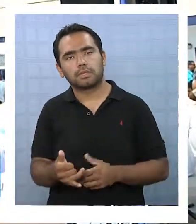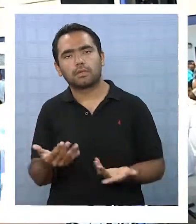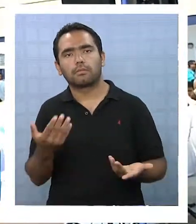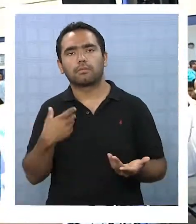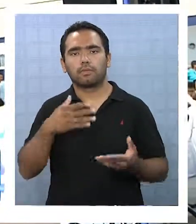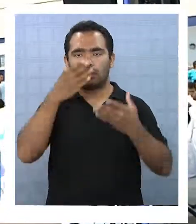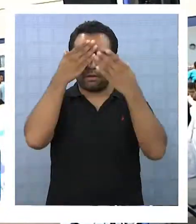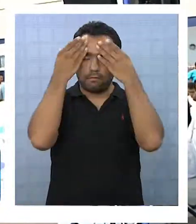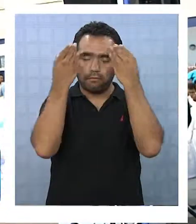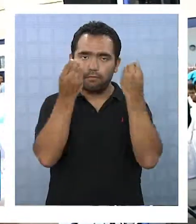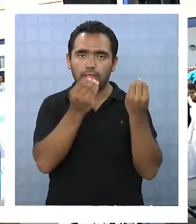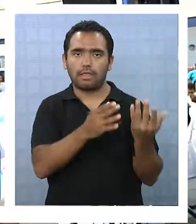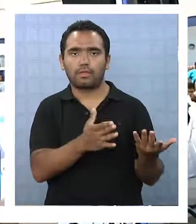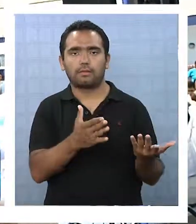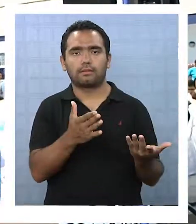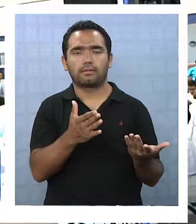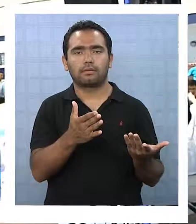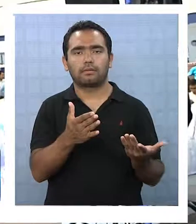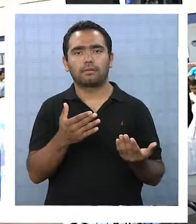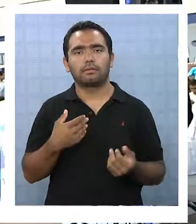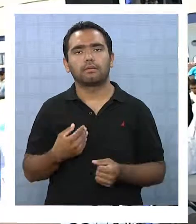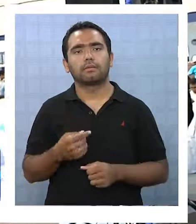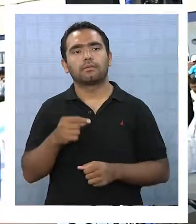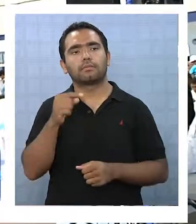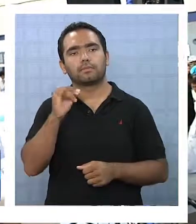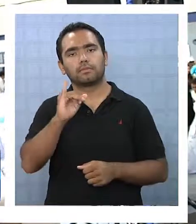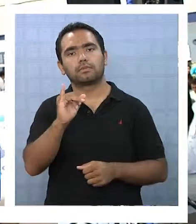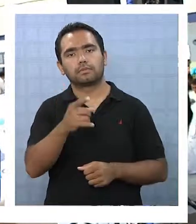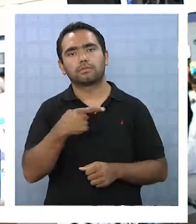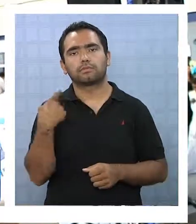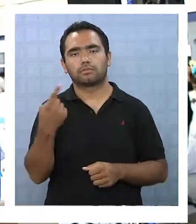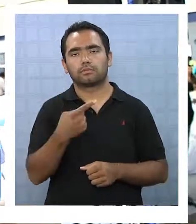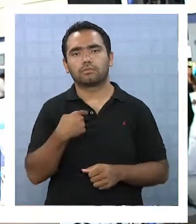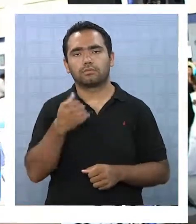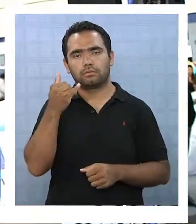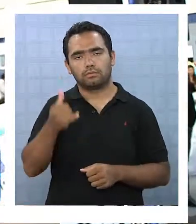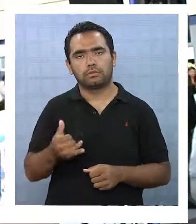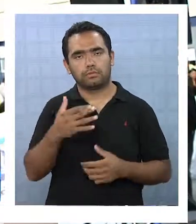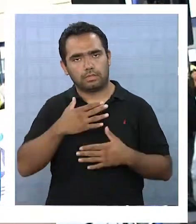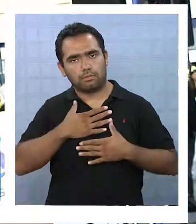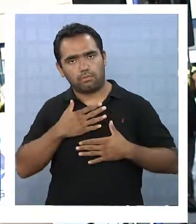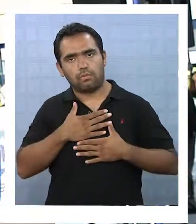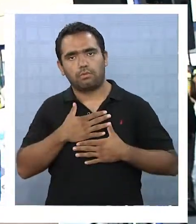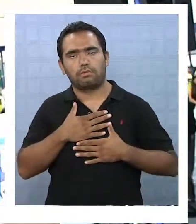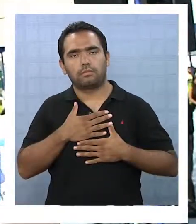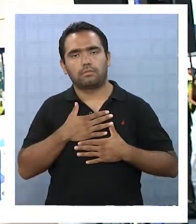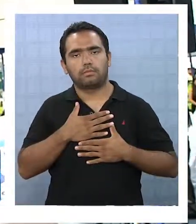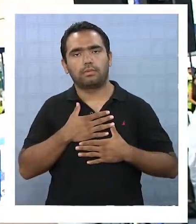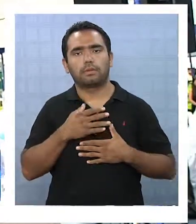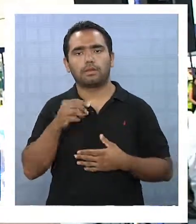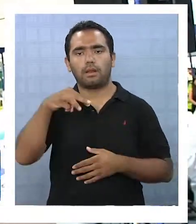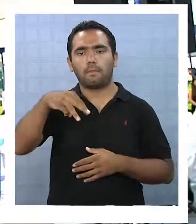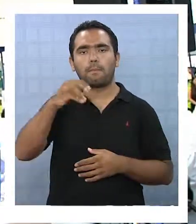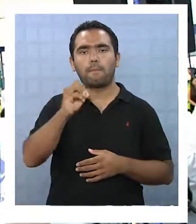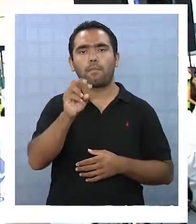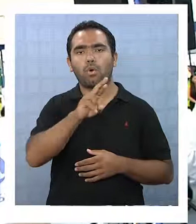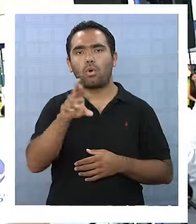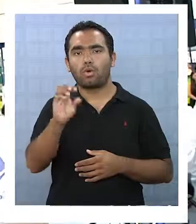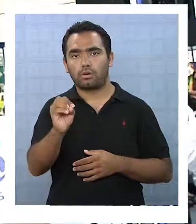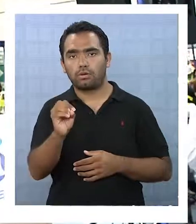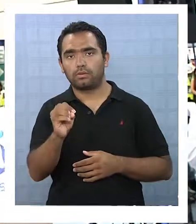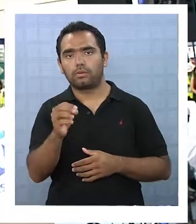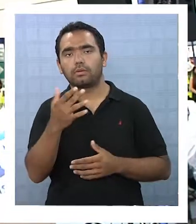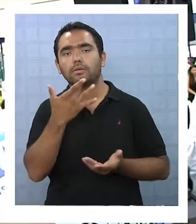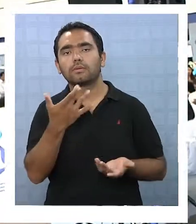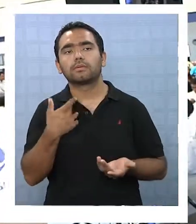olvidando. Pero sí, nosotros siempre el temor está latente ahí en el morro, porque usted